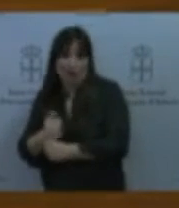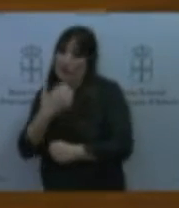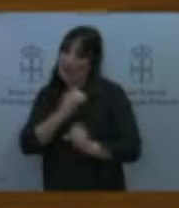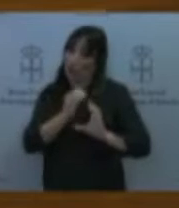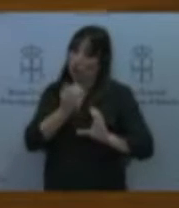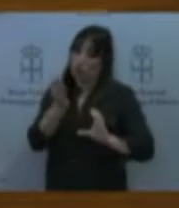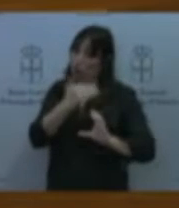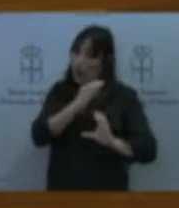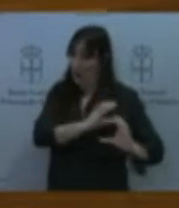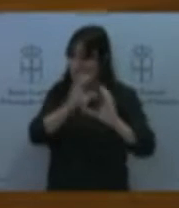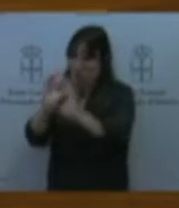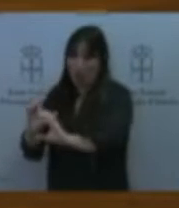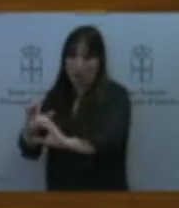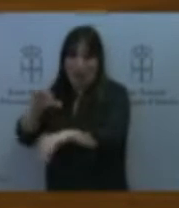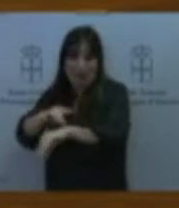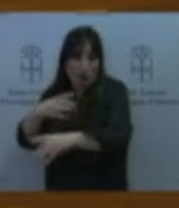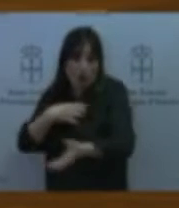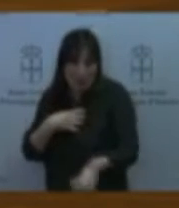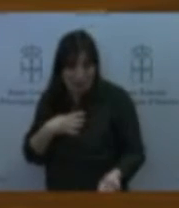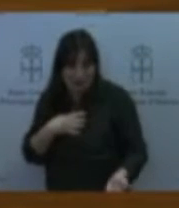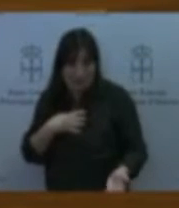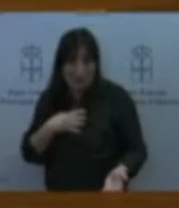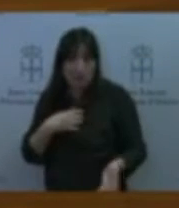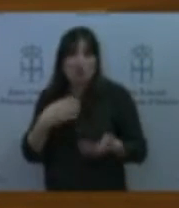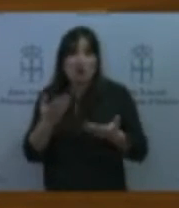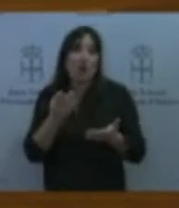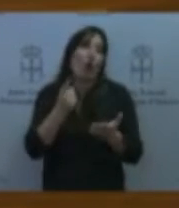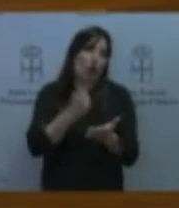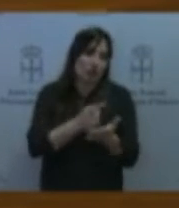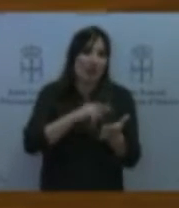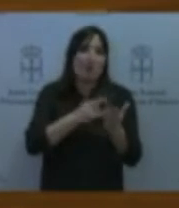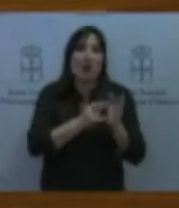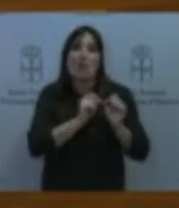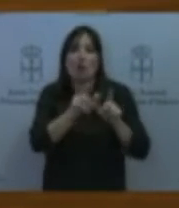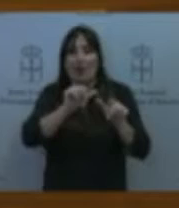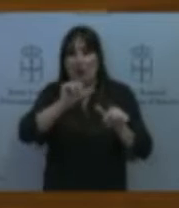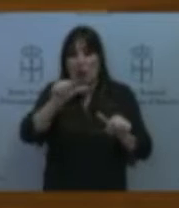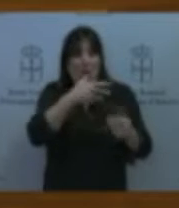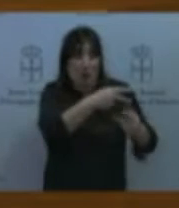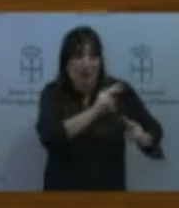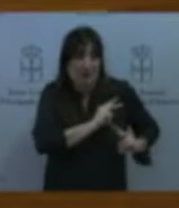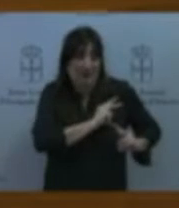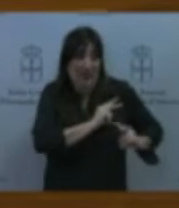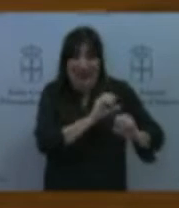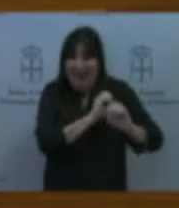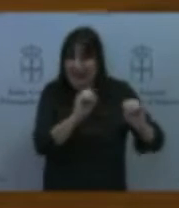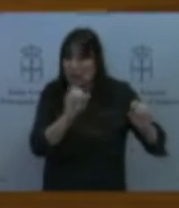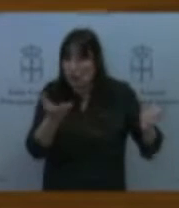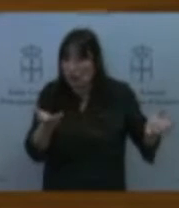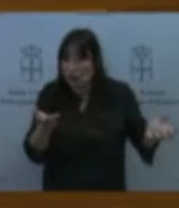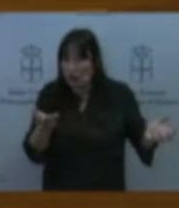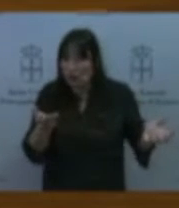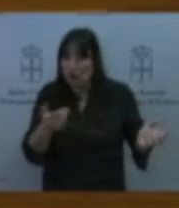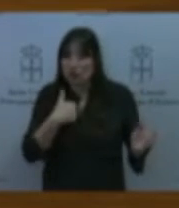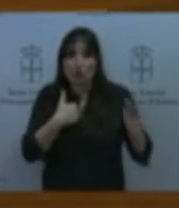vuelvo al plan de movilidad de Gijón porque no me ha contestado absolutamente nada y yo le vuelvo a preguntar sobre todo la parte